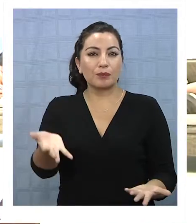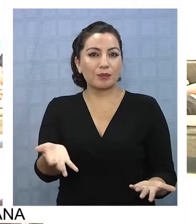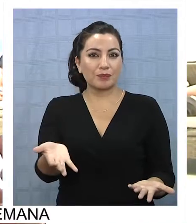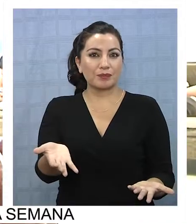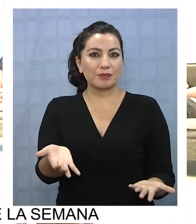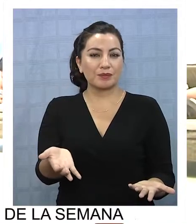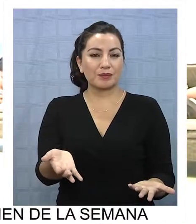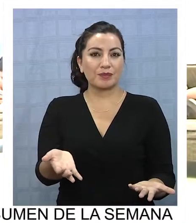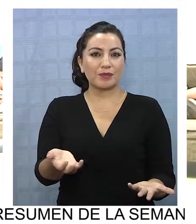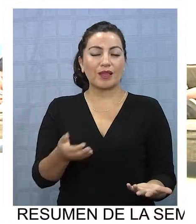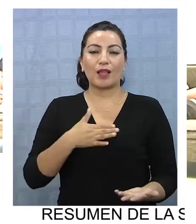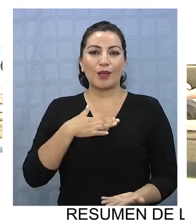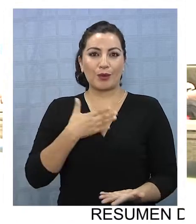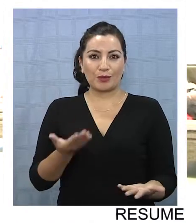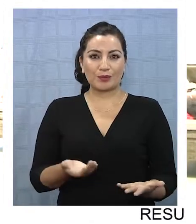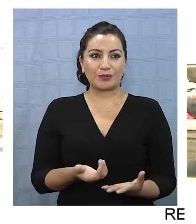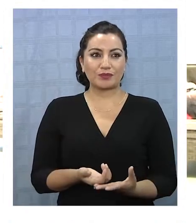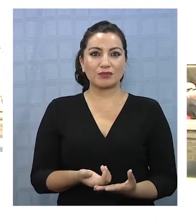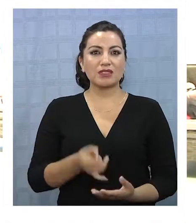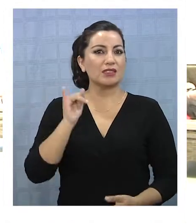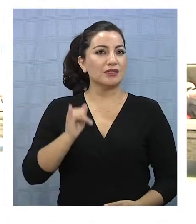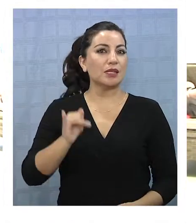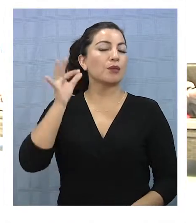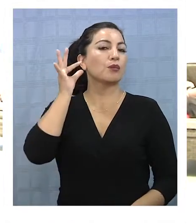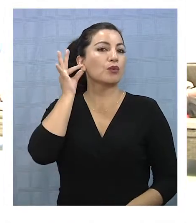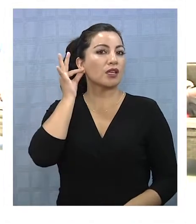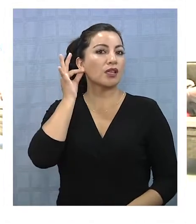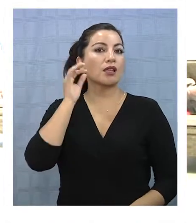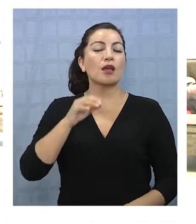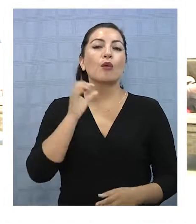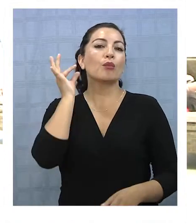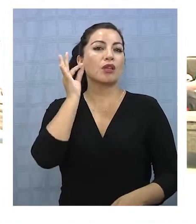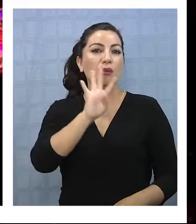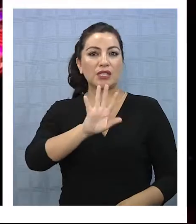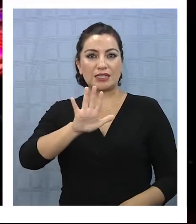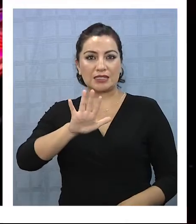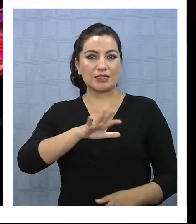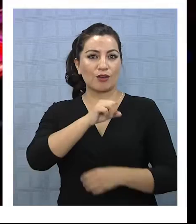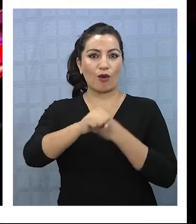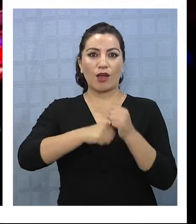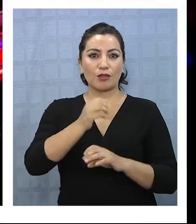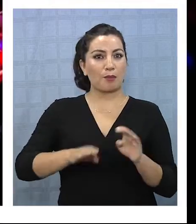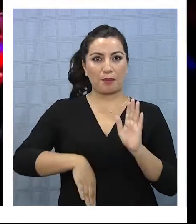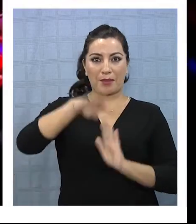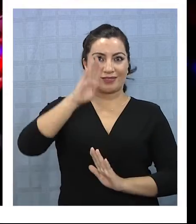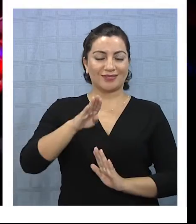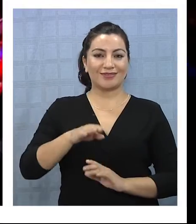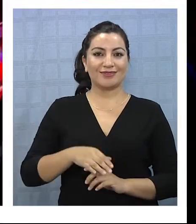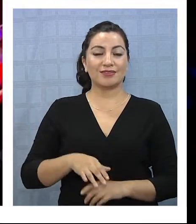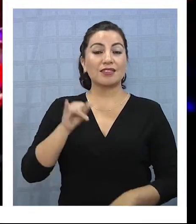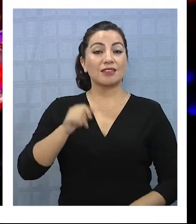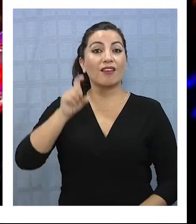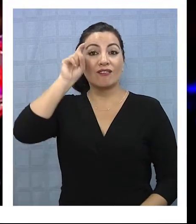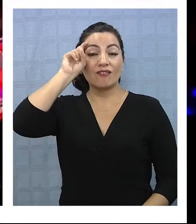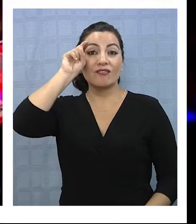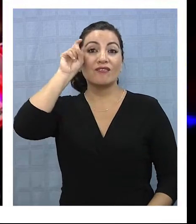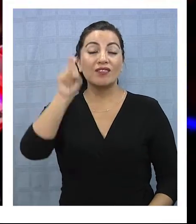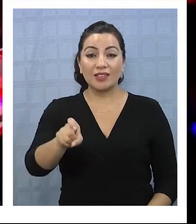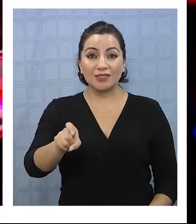prioritariamente, son señoras de 45 años para arriba. De este modo, entre preferencias,